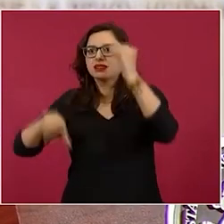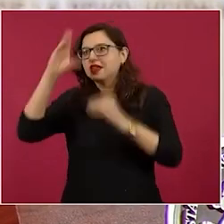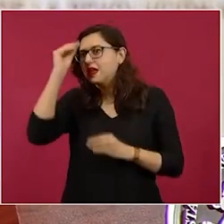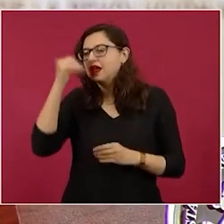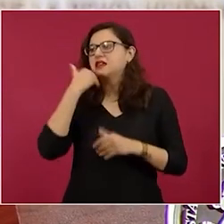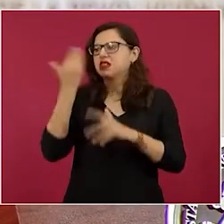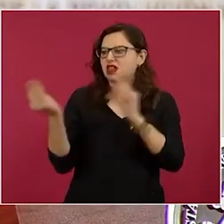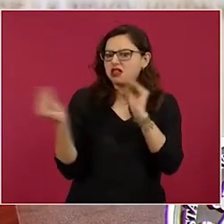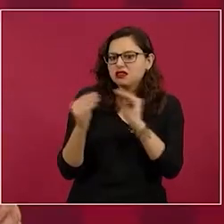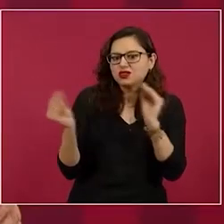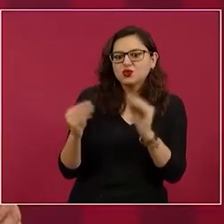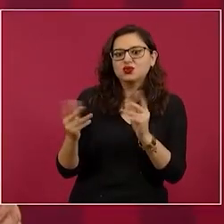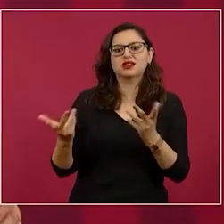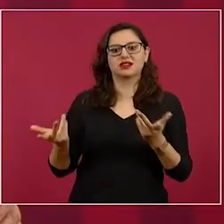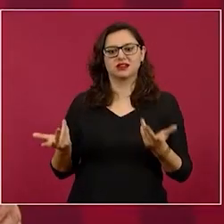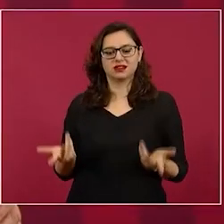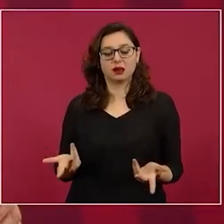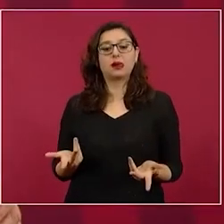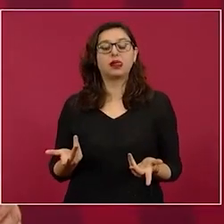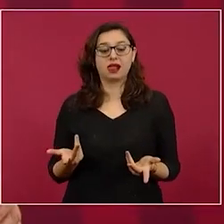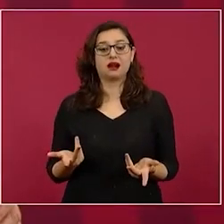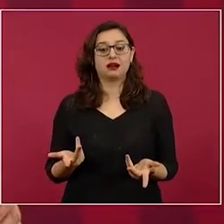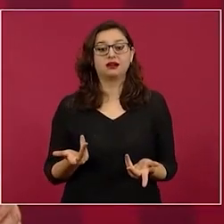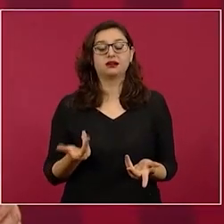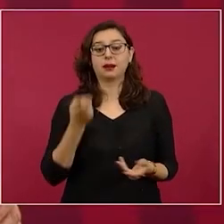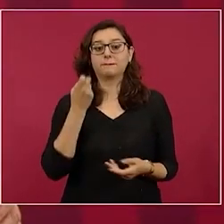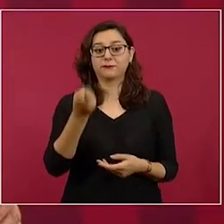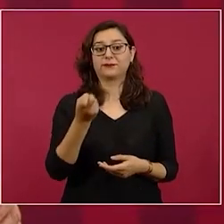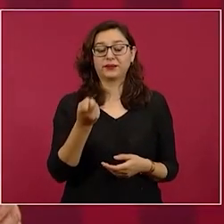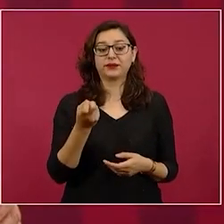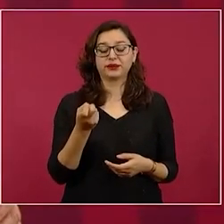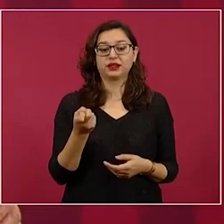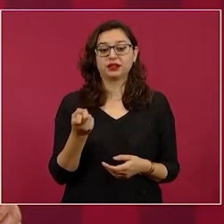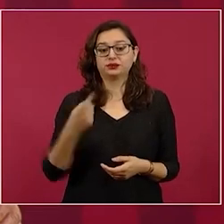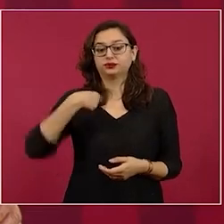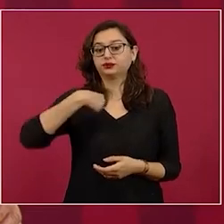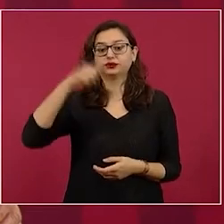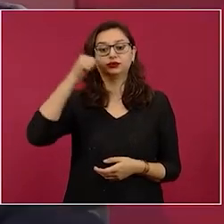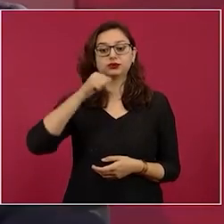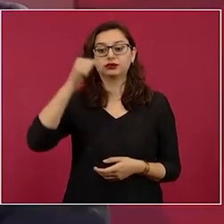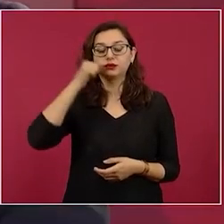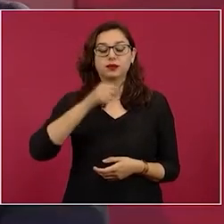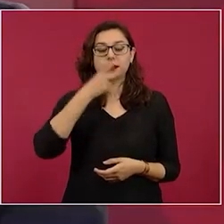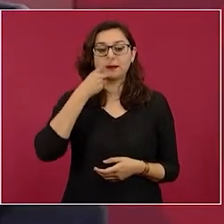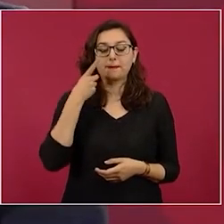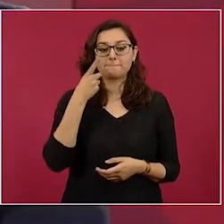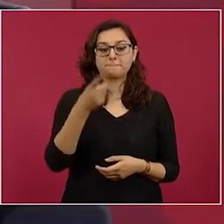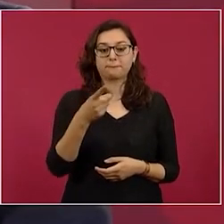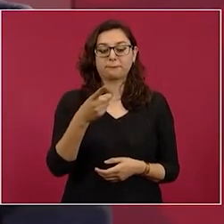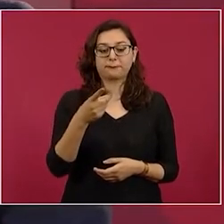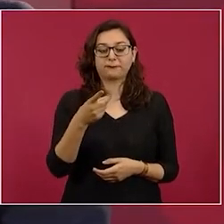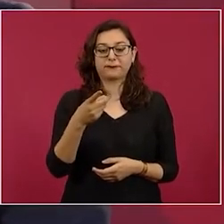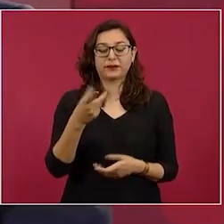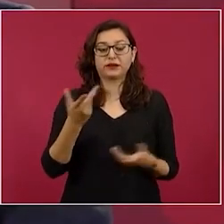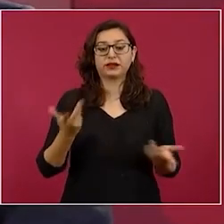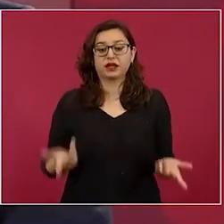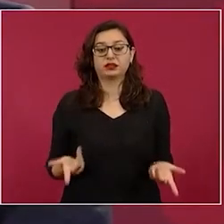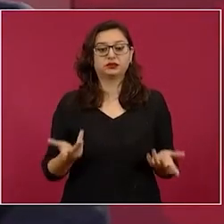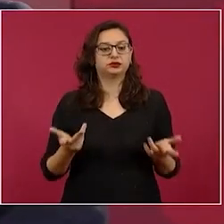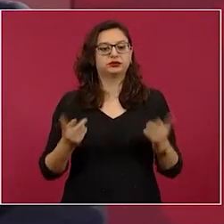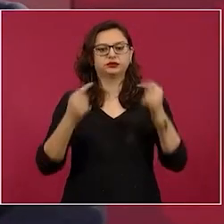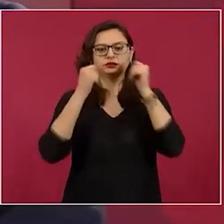ellos y siempre lo he dicho de el conservadurismo